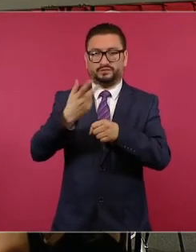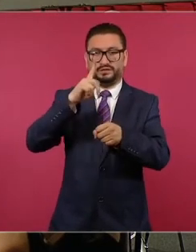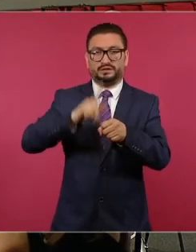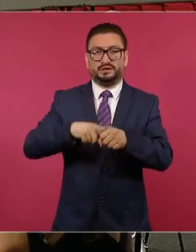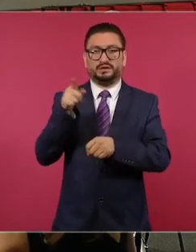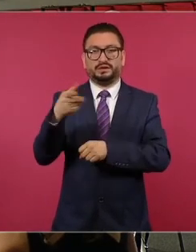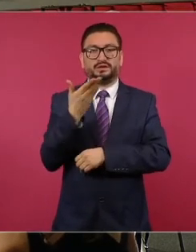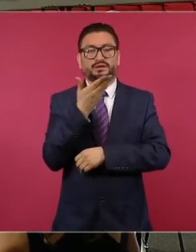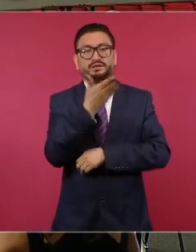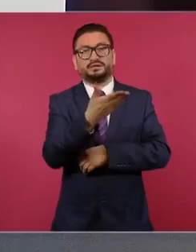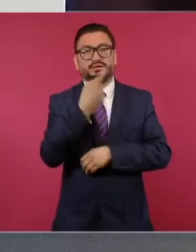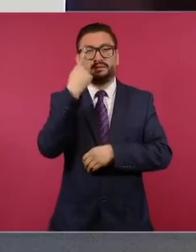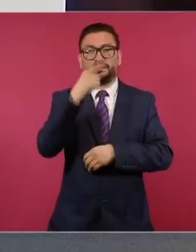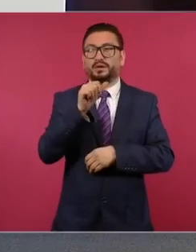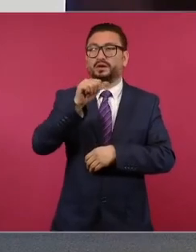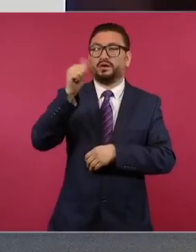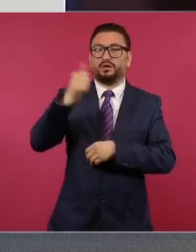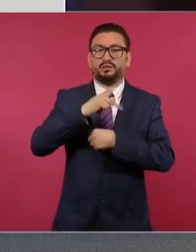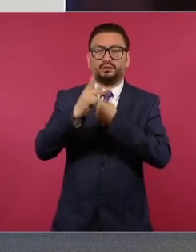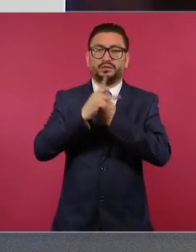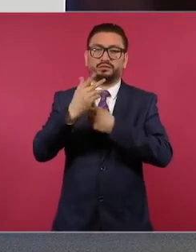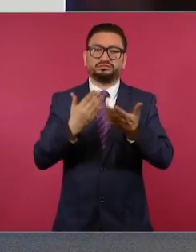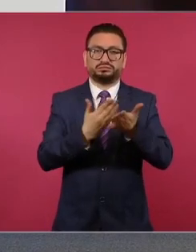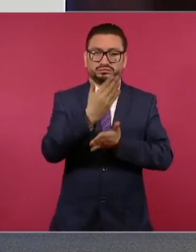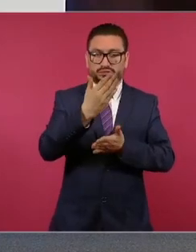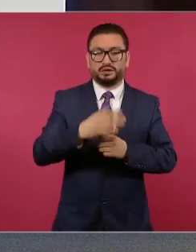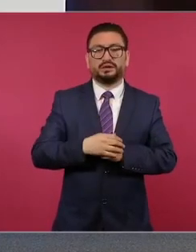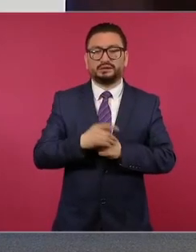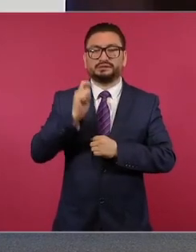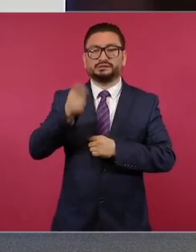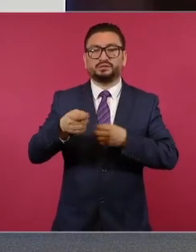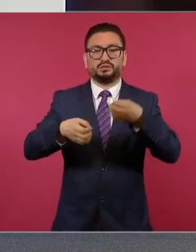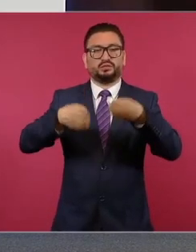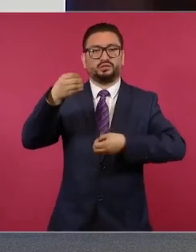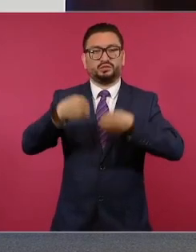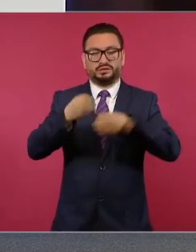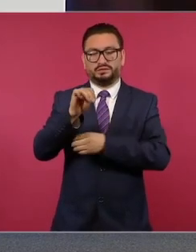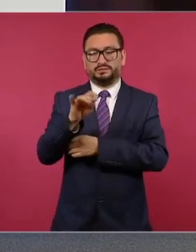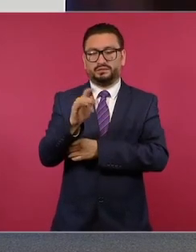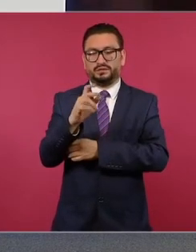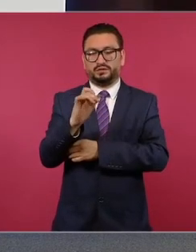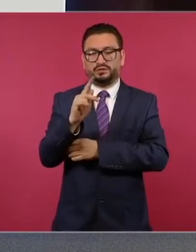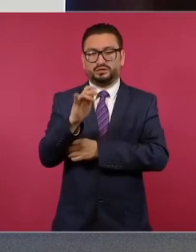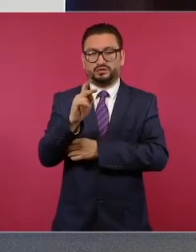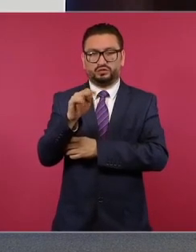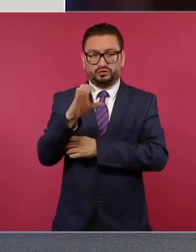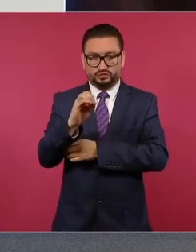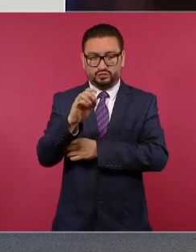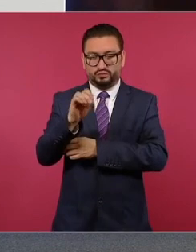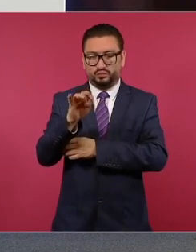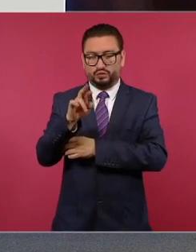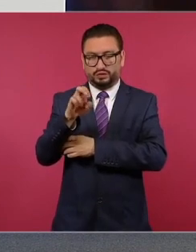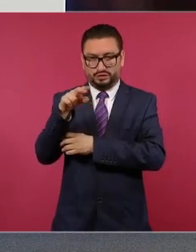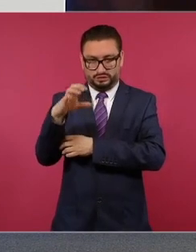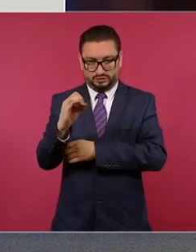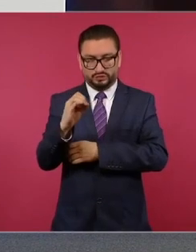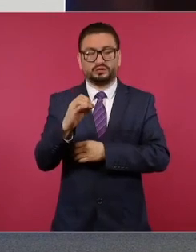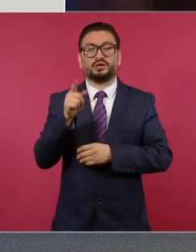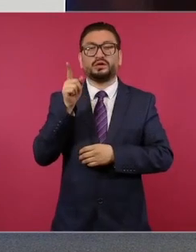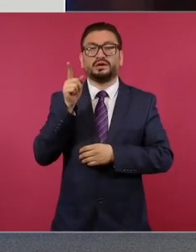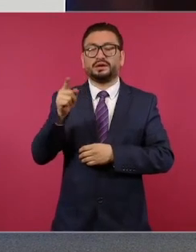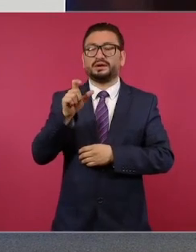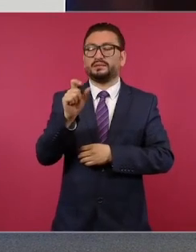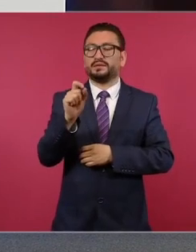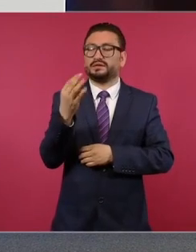solicita intervención extranjera. Se trata del juez Marco Antonio Beltrán Moreno. Él fue el que el